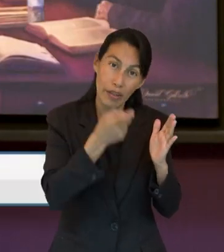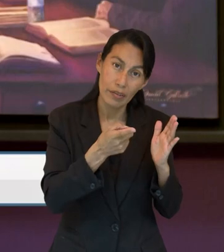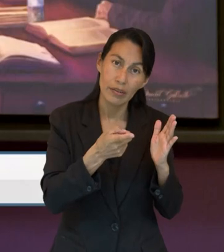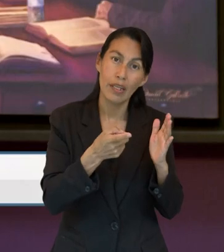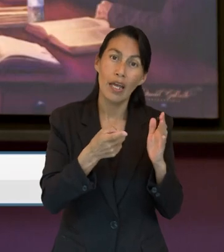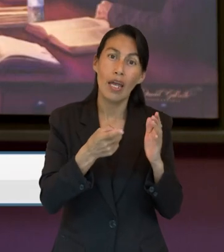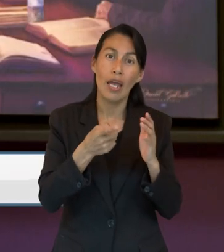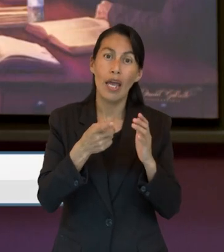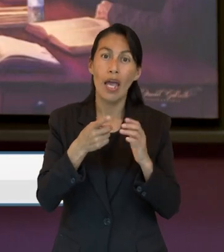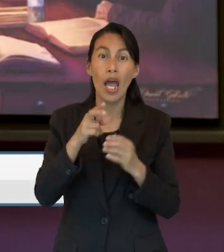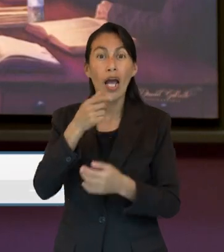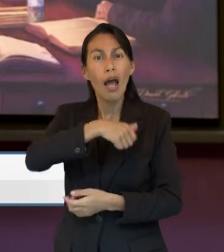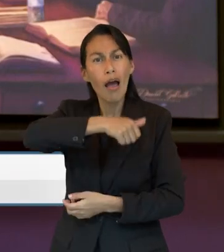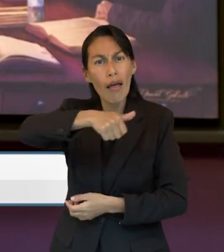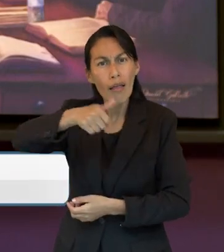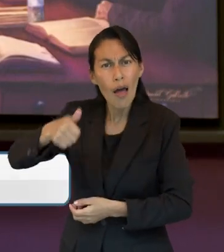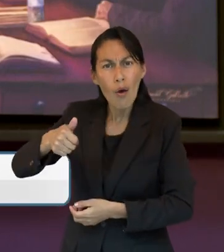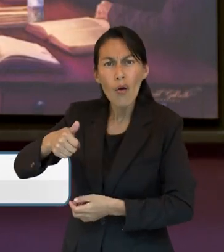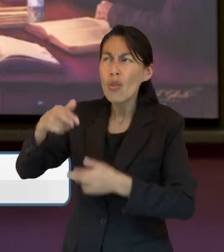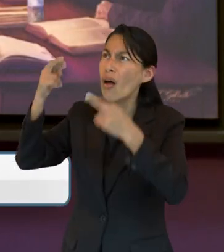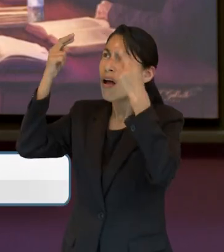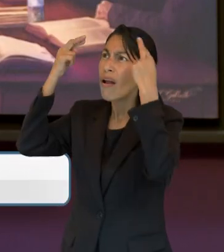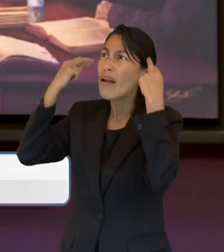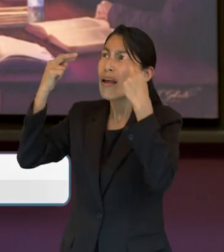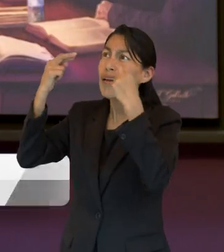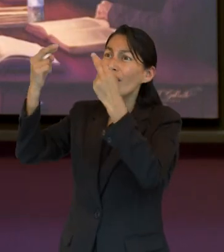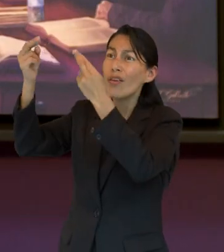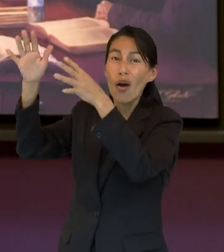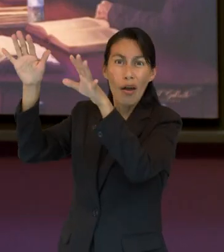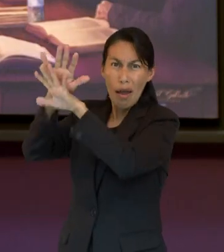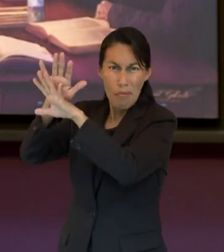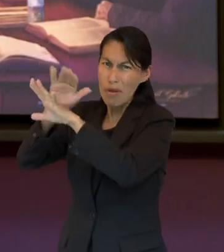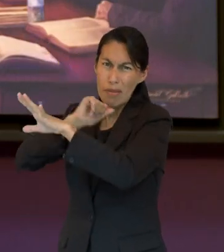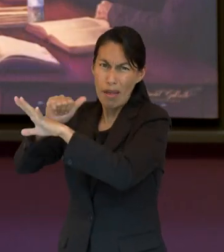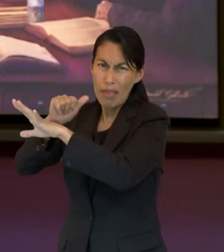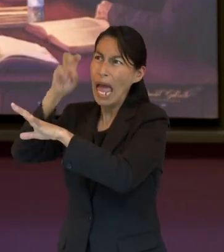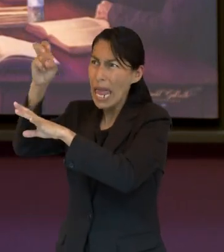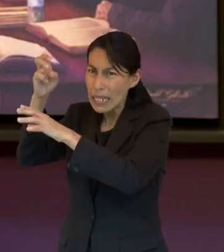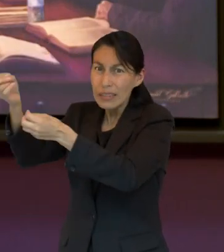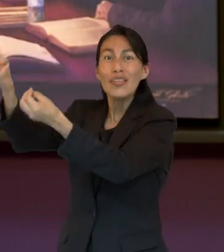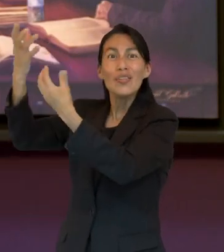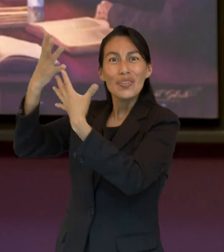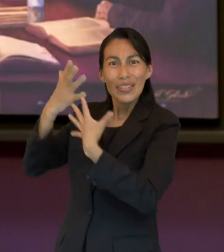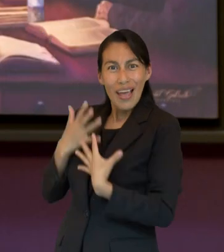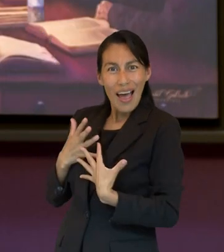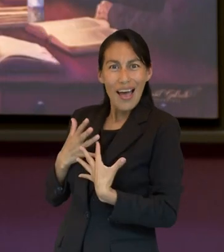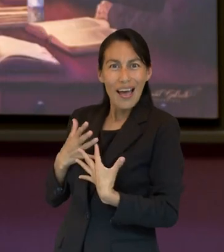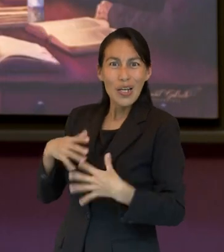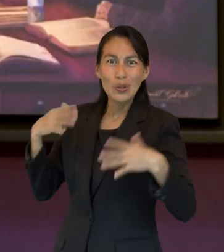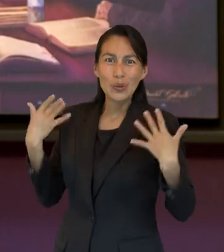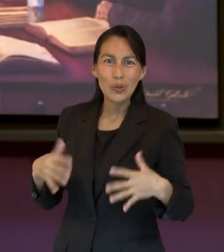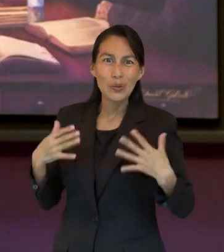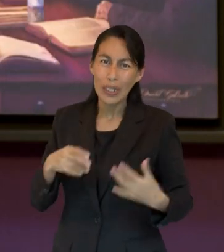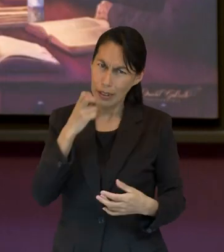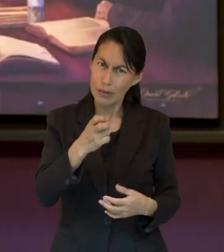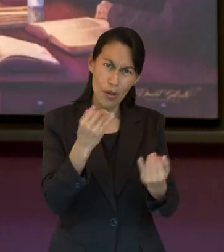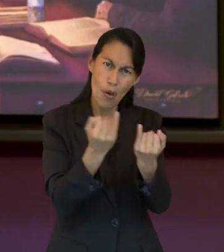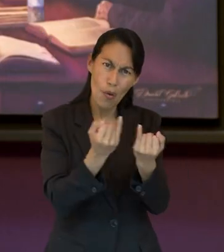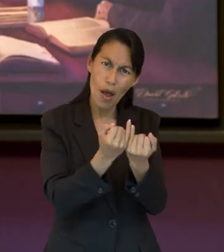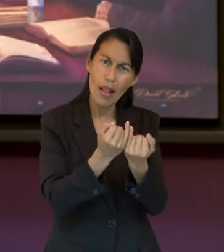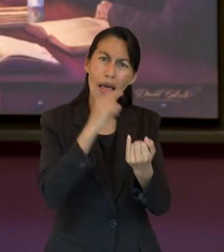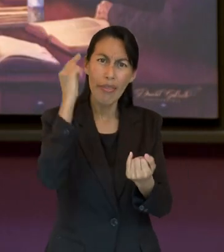recibiremos ese reino inconmovible. Y esta referencia está señalada también